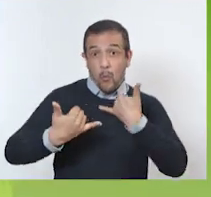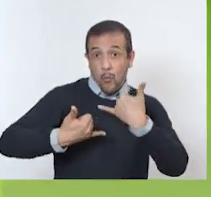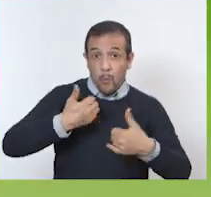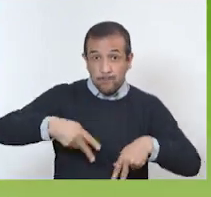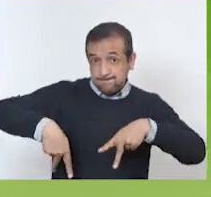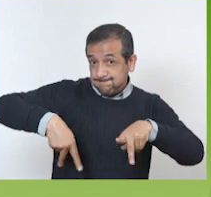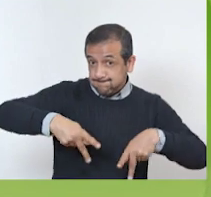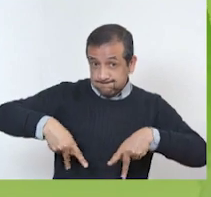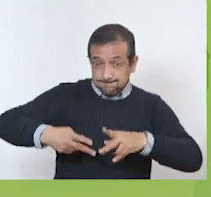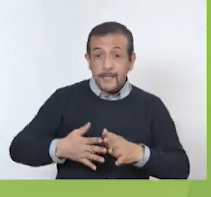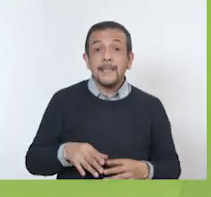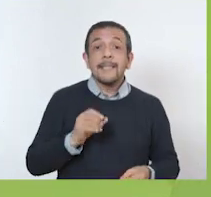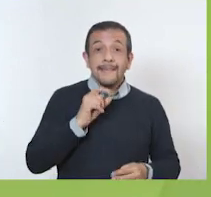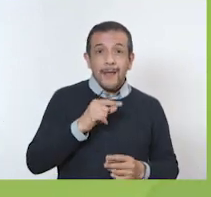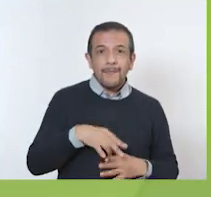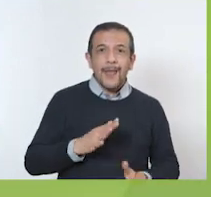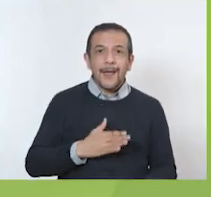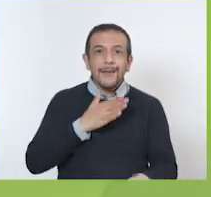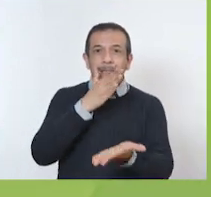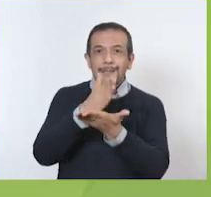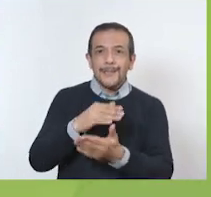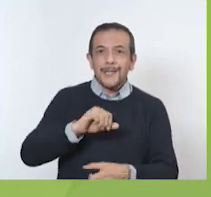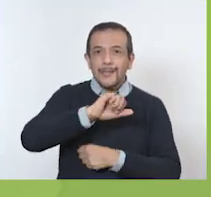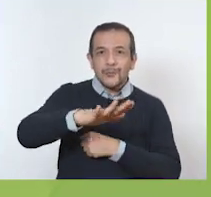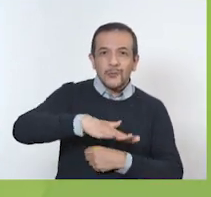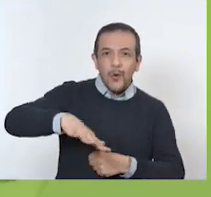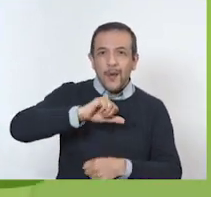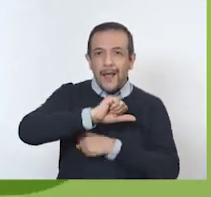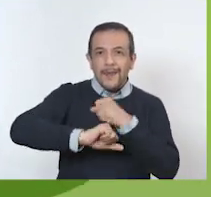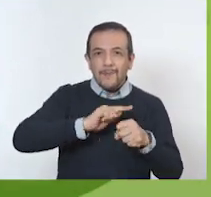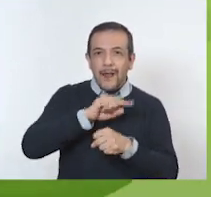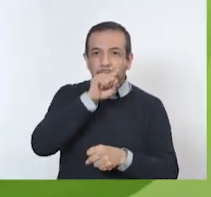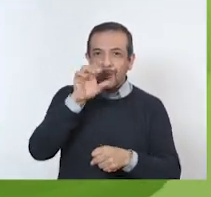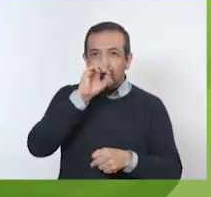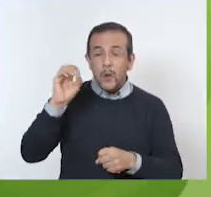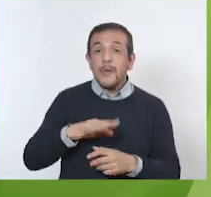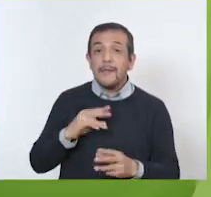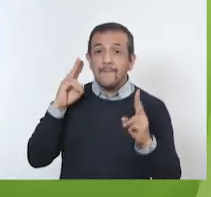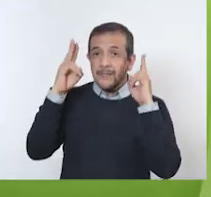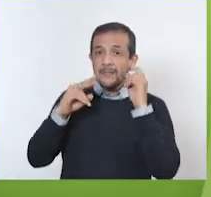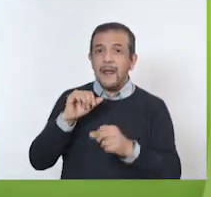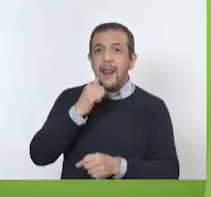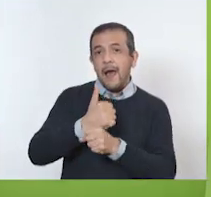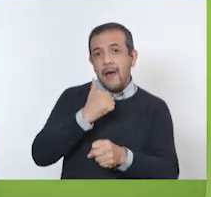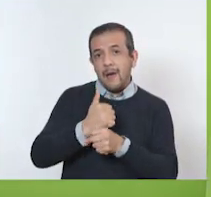a la pelota, ir al zoológico. Visitar a los abuelos.